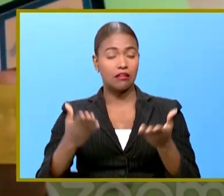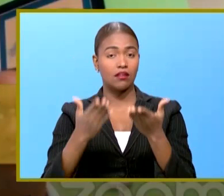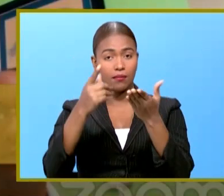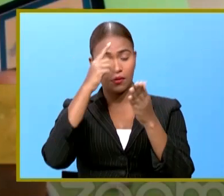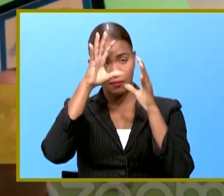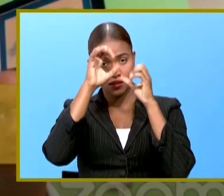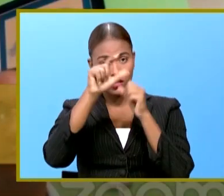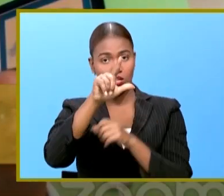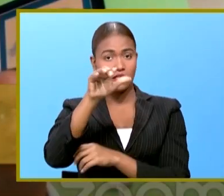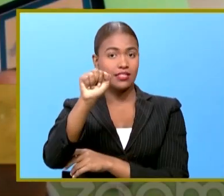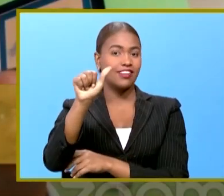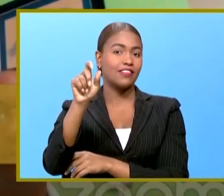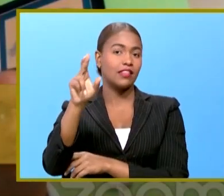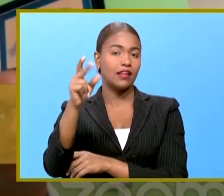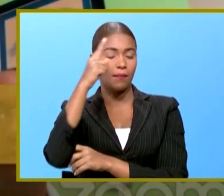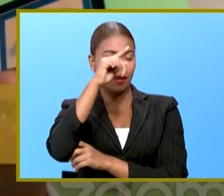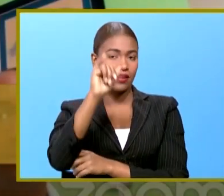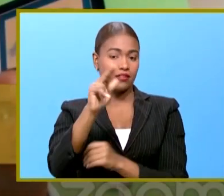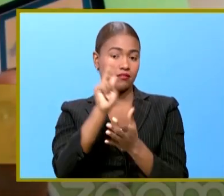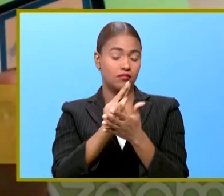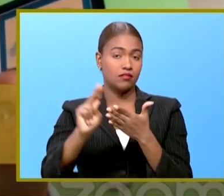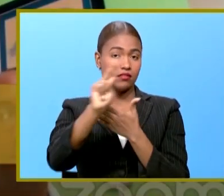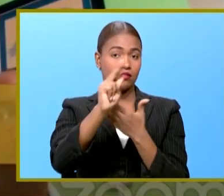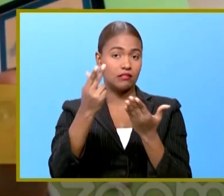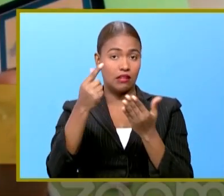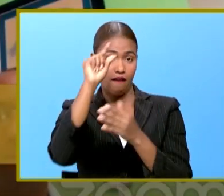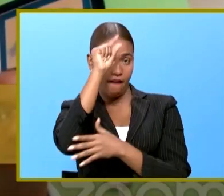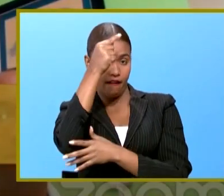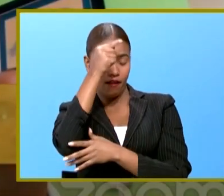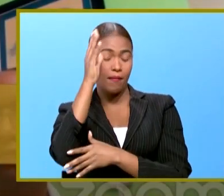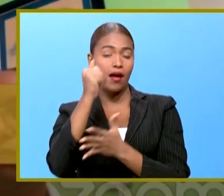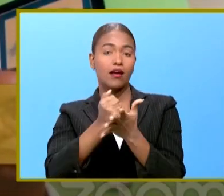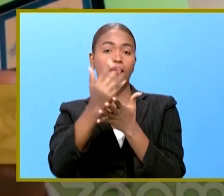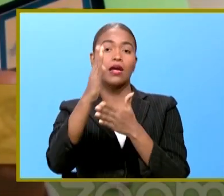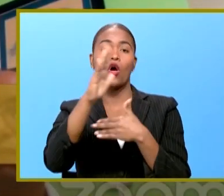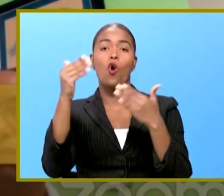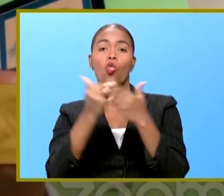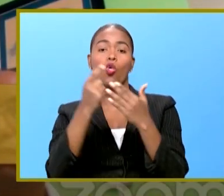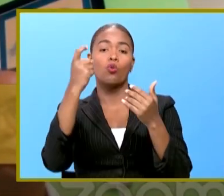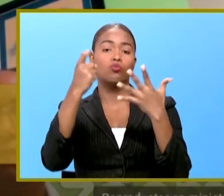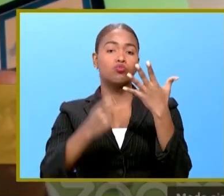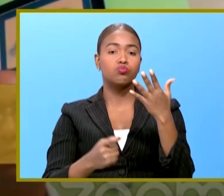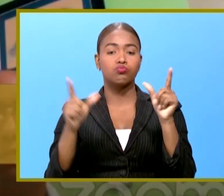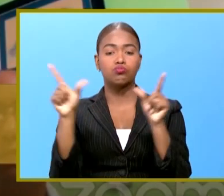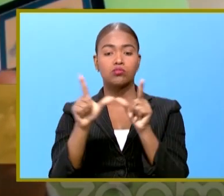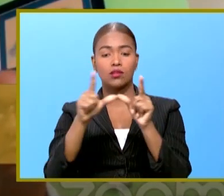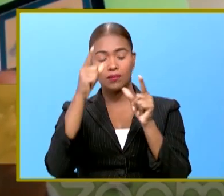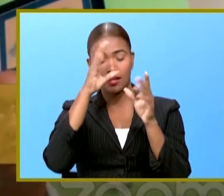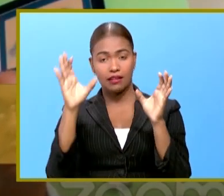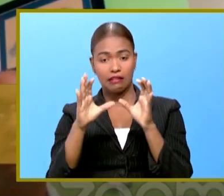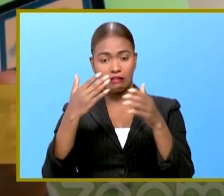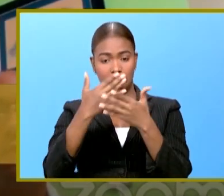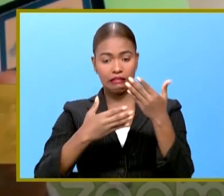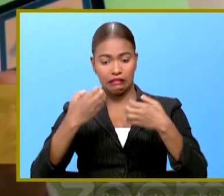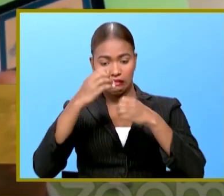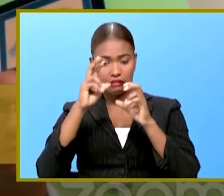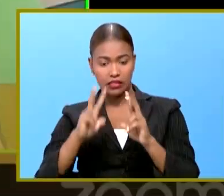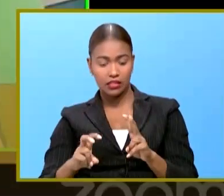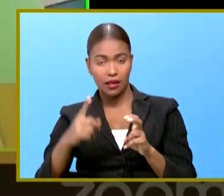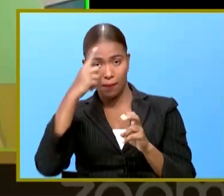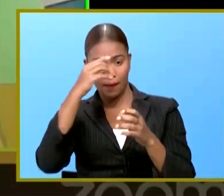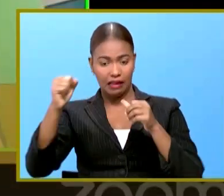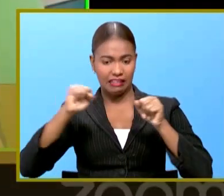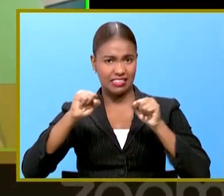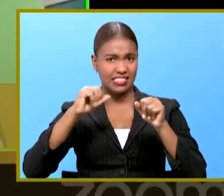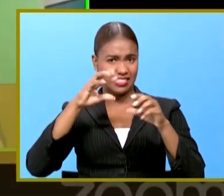por el presidente Luis Abinader para esta universidad estatal se comprarán todas las licencias de los laboratorios de simulación para